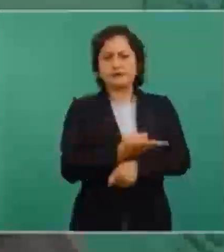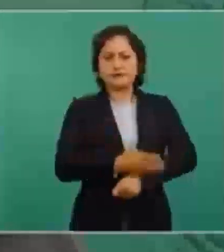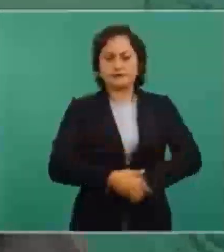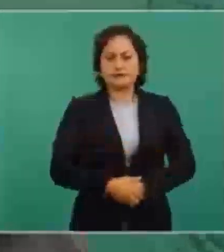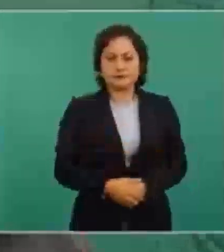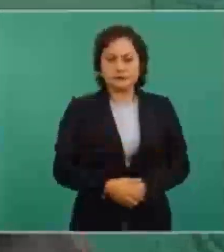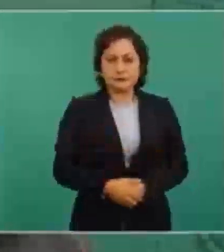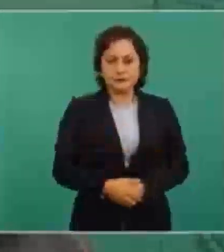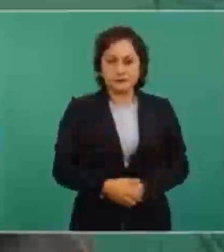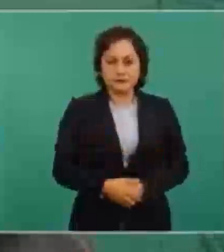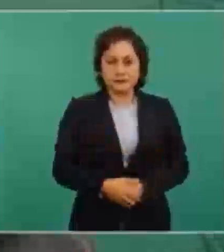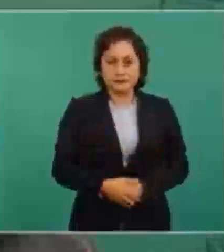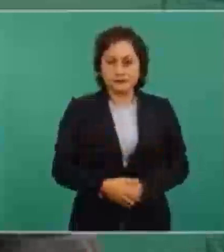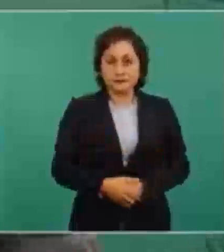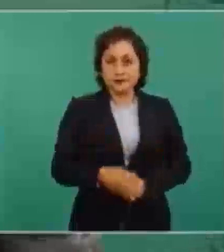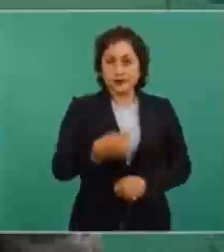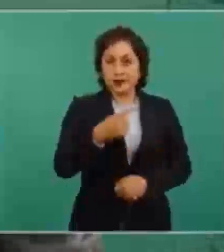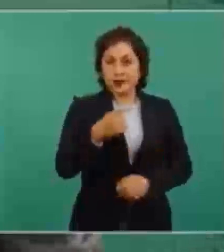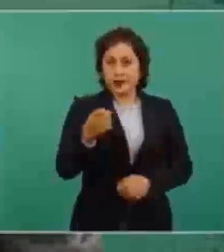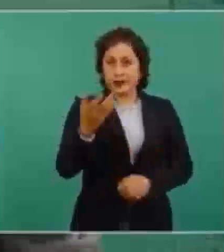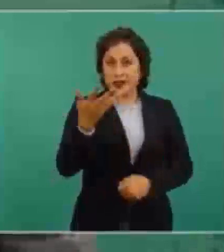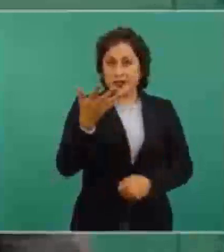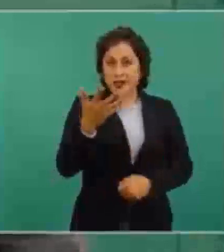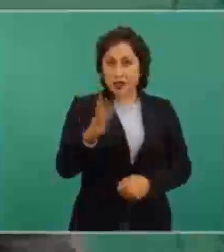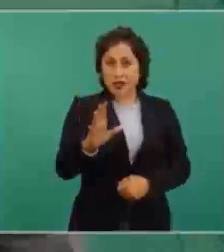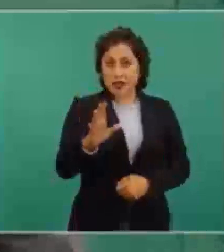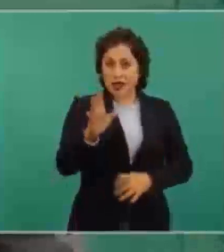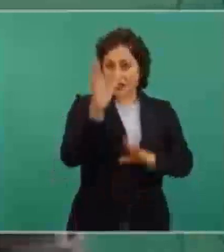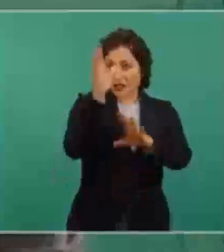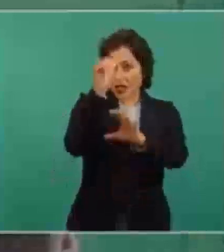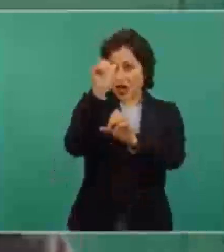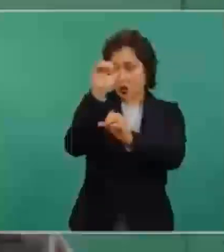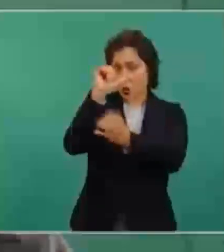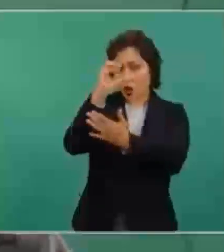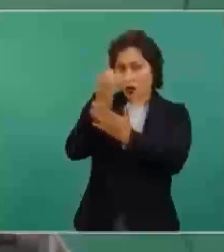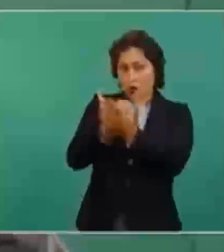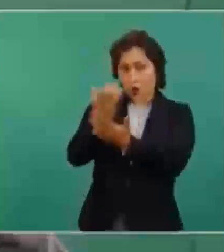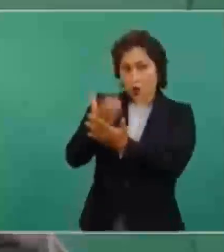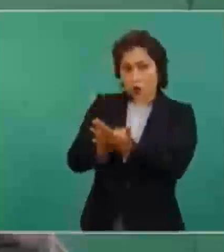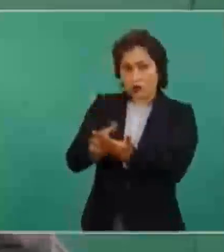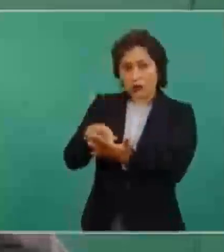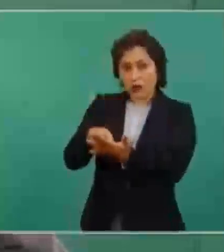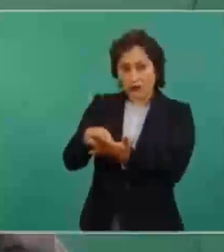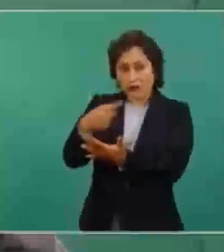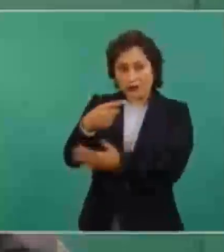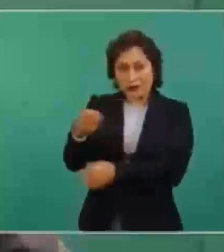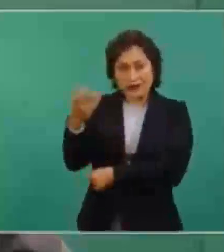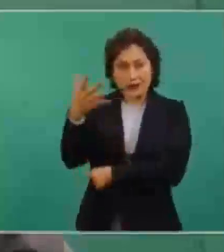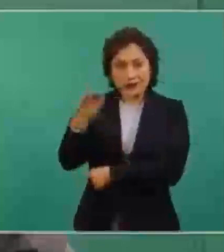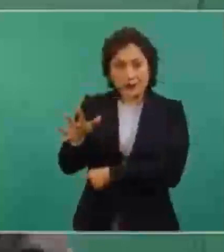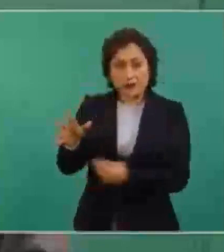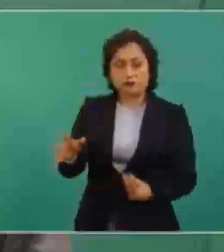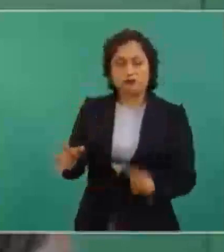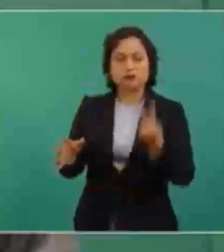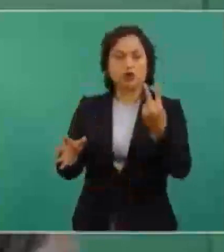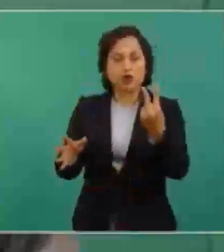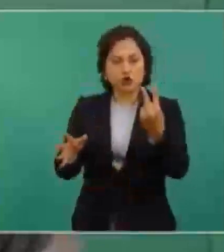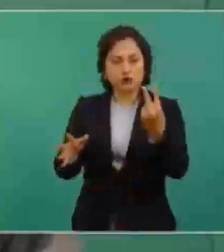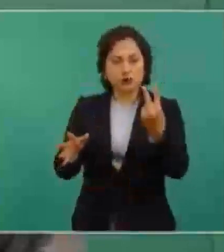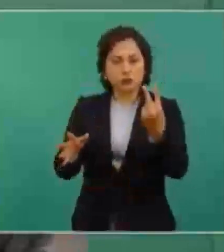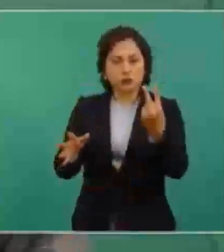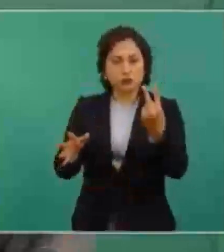110 contratos, sólo dos están